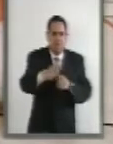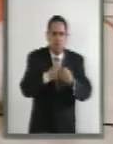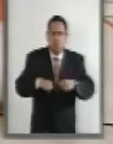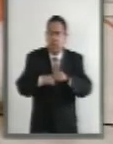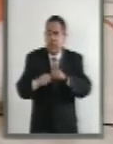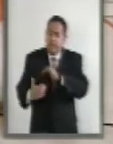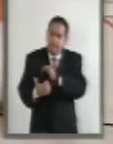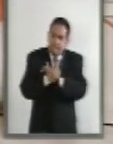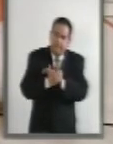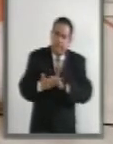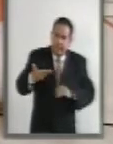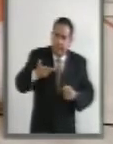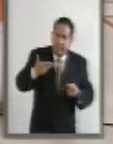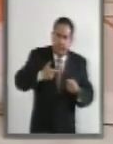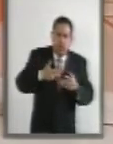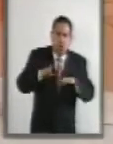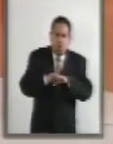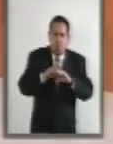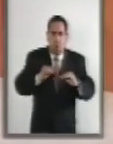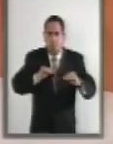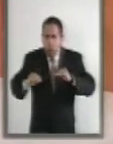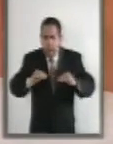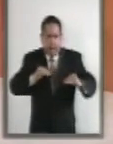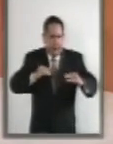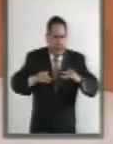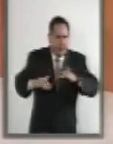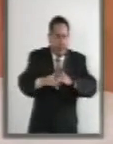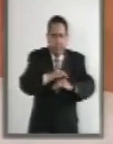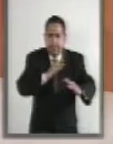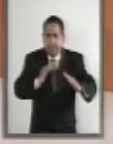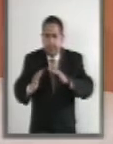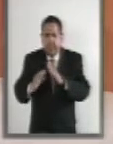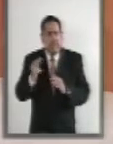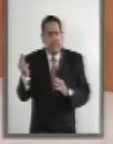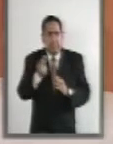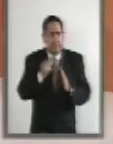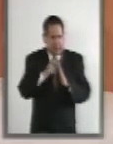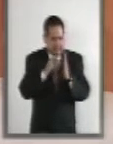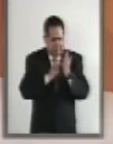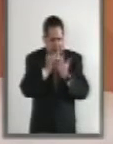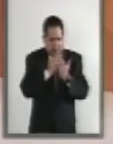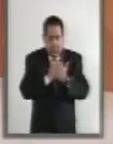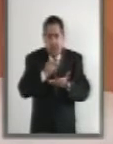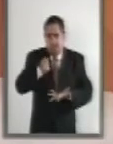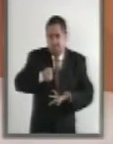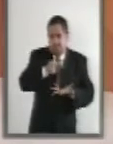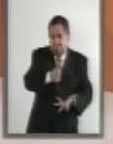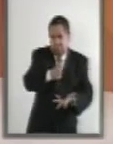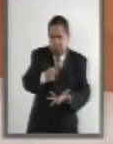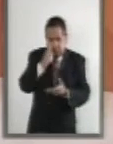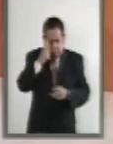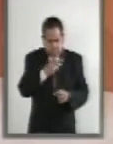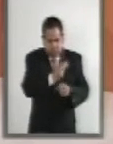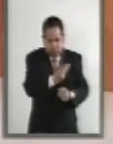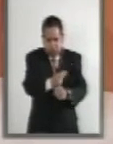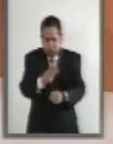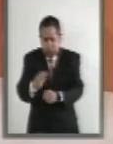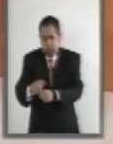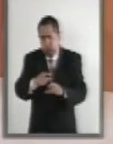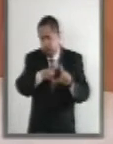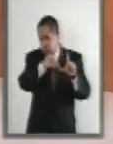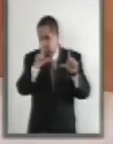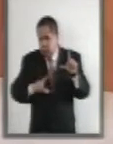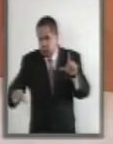en materia de movilidad requiere del uso estratégico de recursos para aliviar los problemas nacionales.